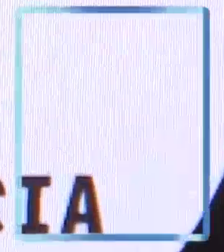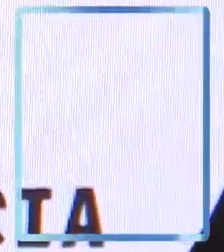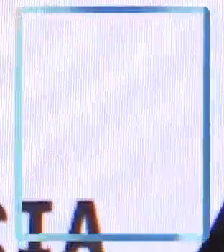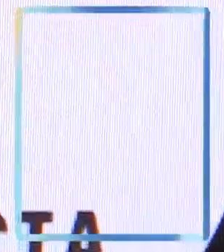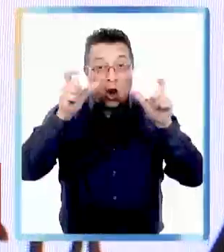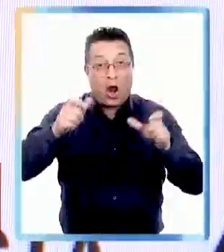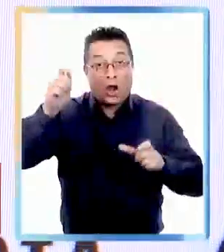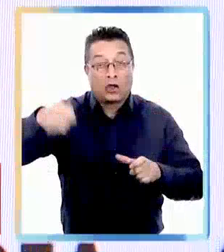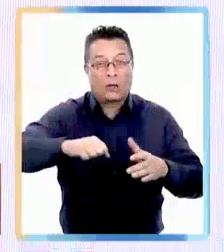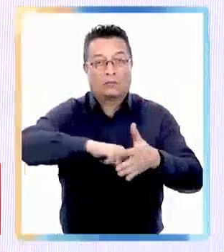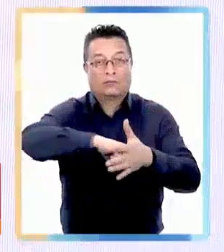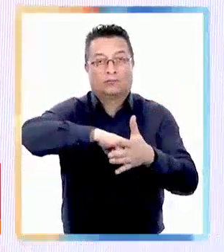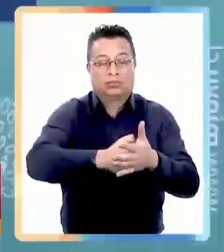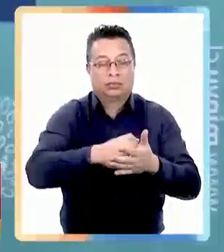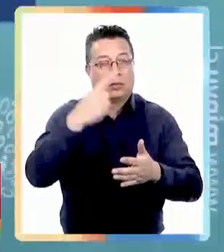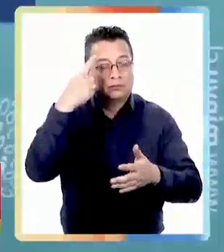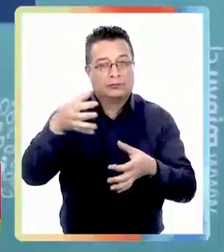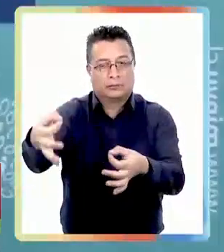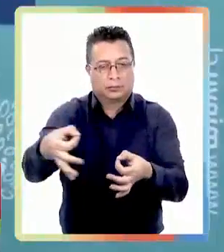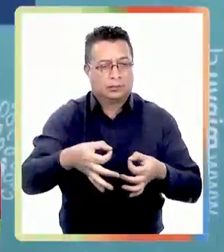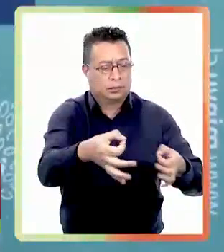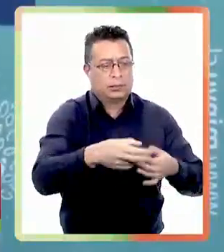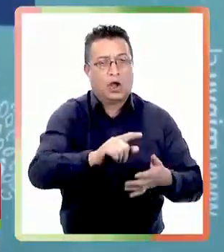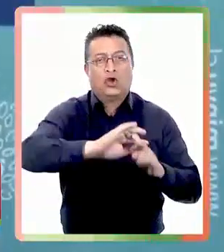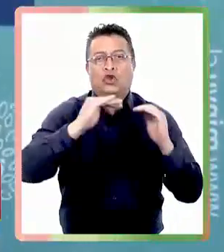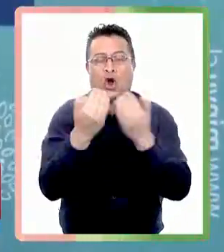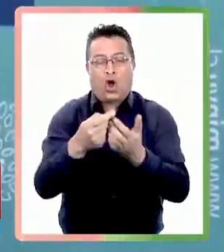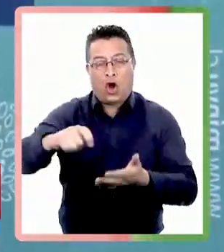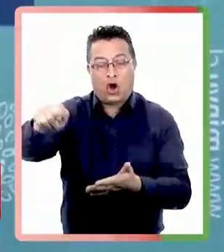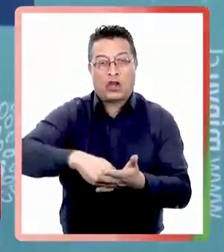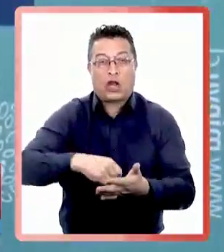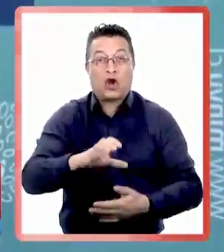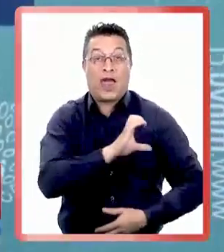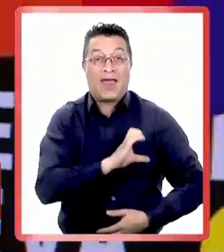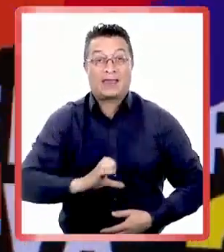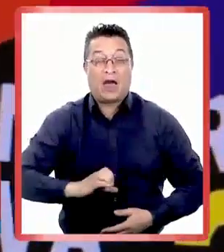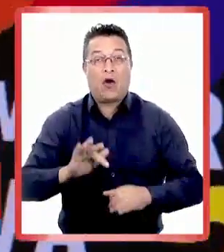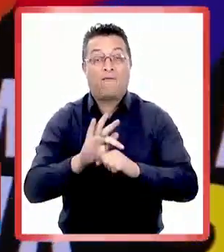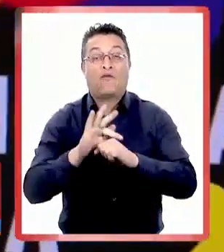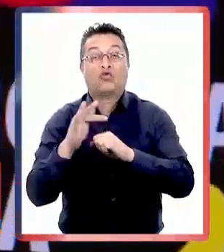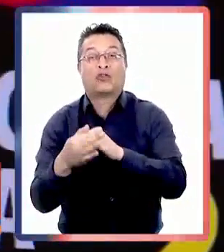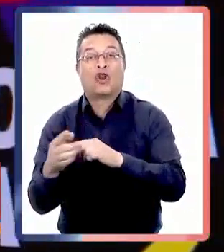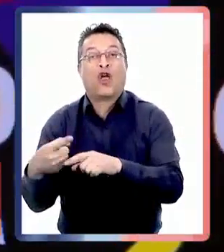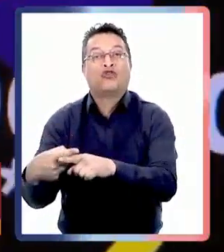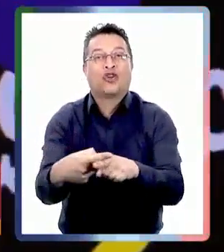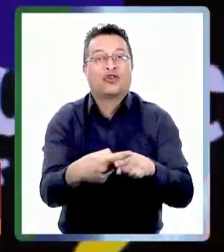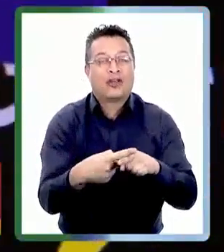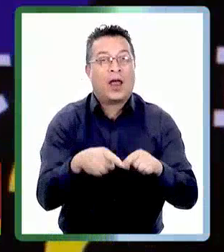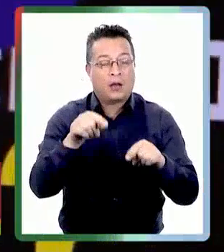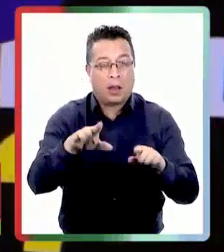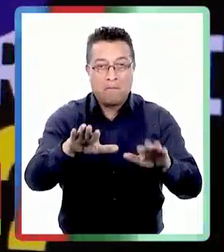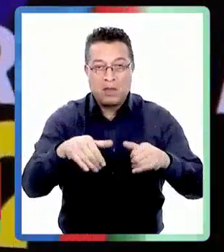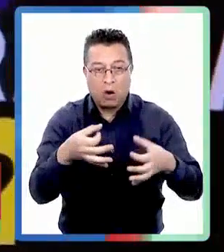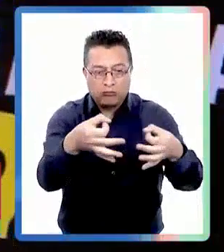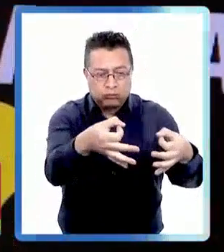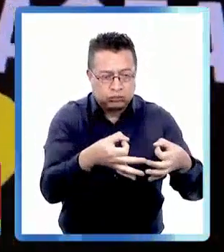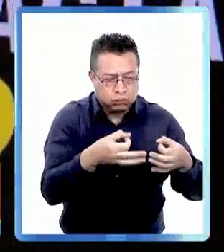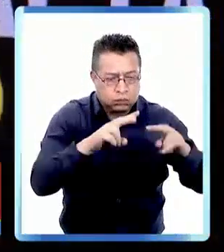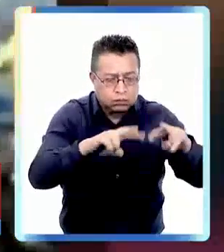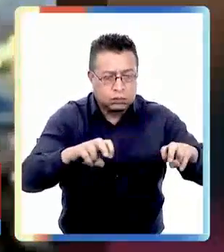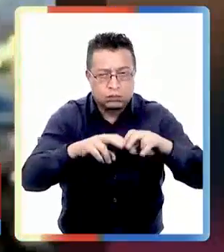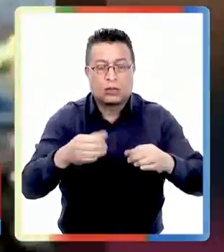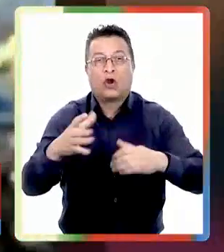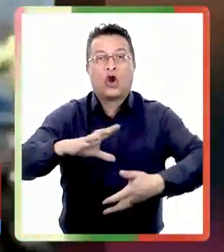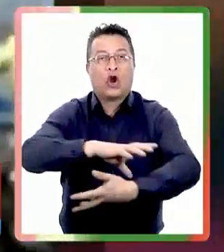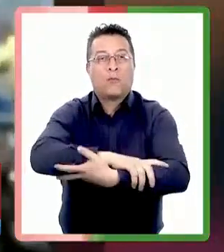La Contraloría congeló la toma de razón de todos los contratos del Estado con fundaciones sociales, mientras siguen las auditorías a los